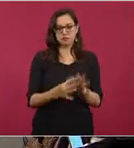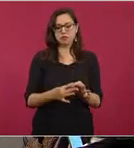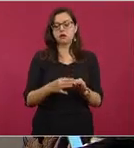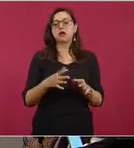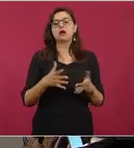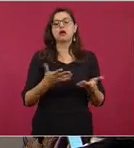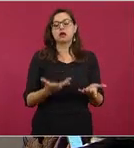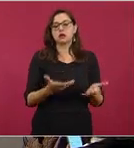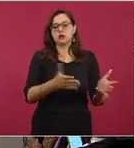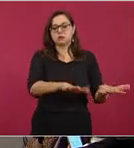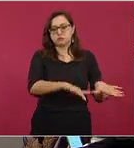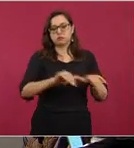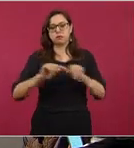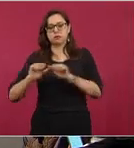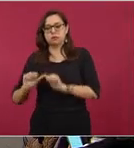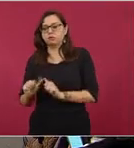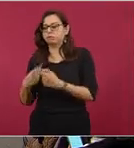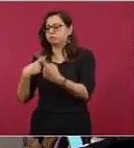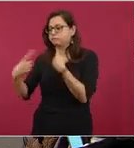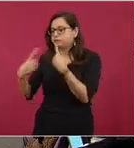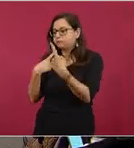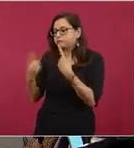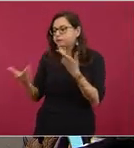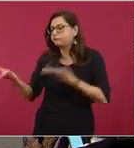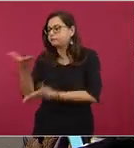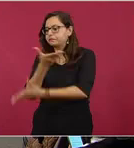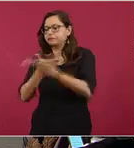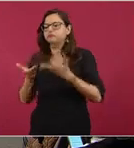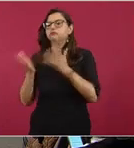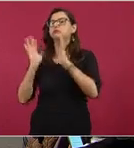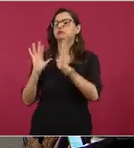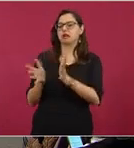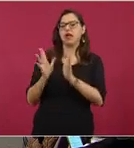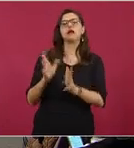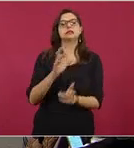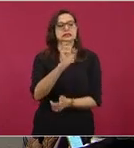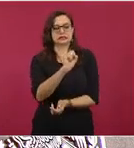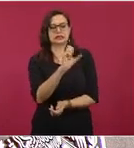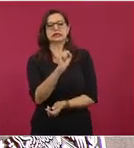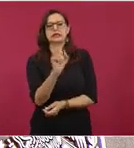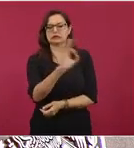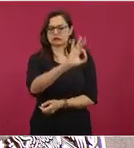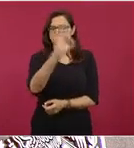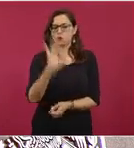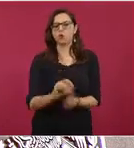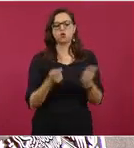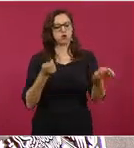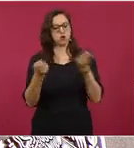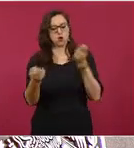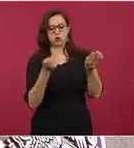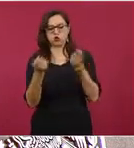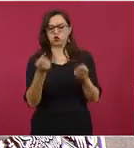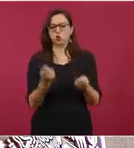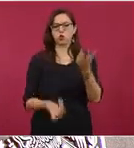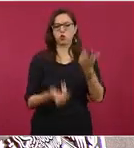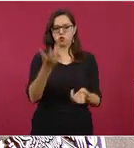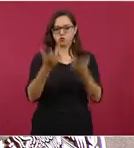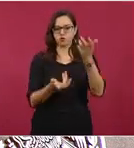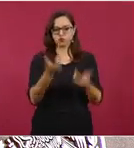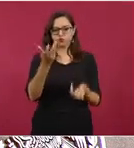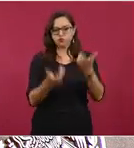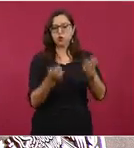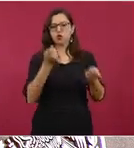y se determinó que el 60 por ciento se tiene controlado y hay un 30 por ciento de liquidación